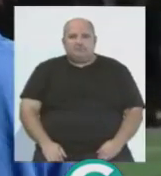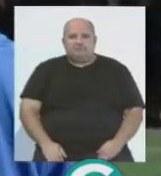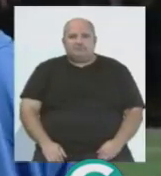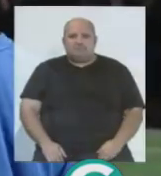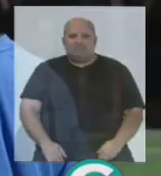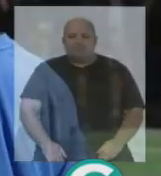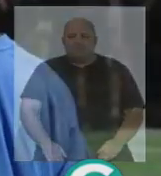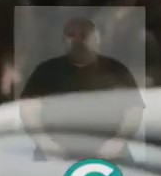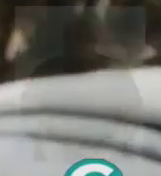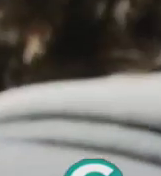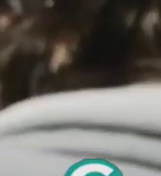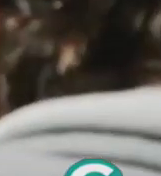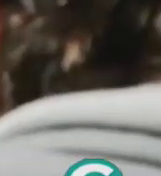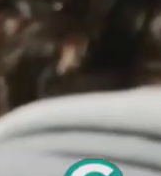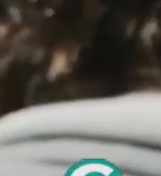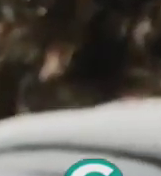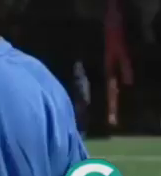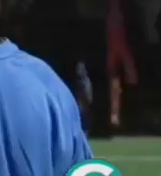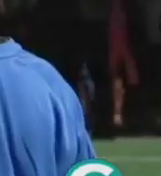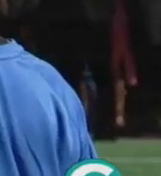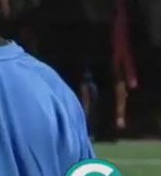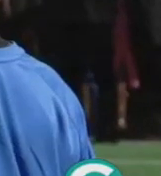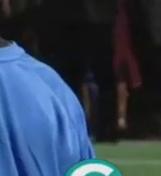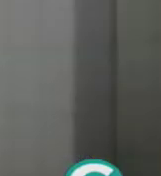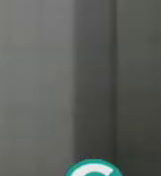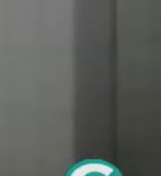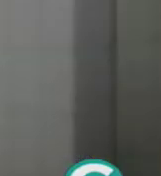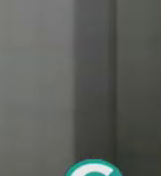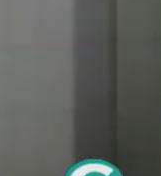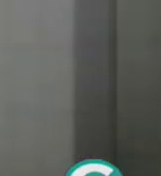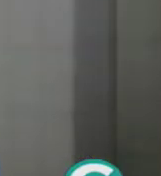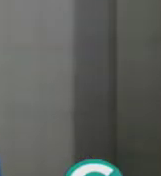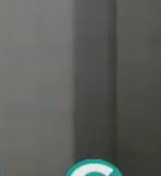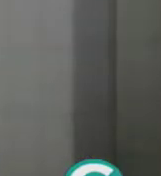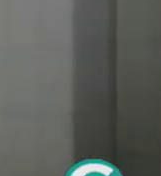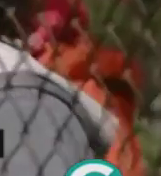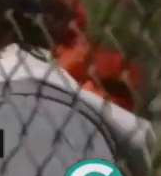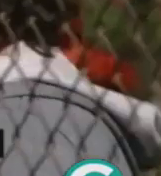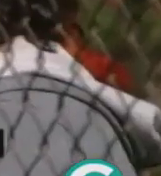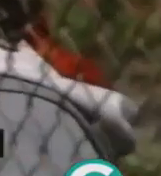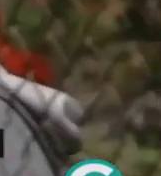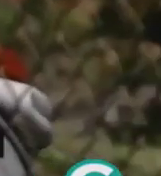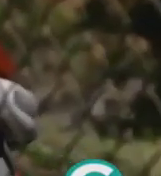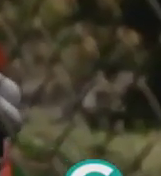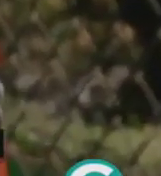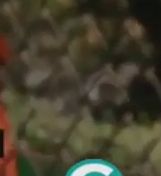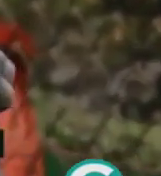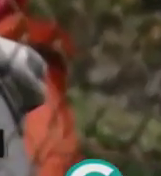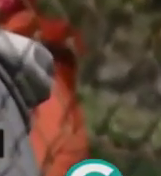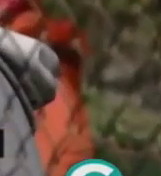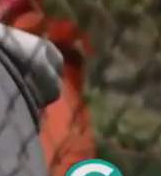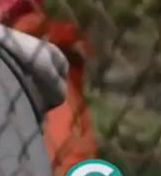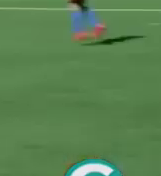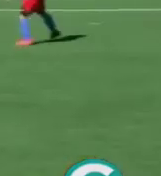Sobre todo, tú hazme caso a mí, ¿eh? Vamos a aprovechar las bandas, las dos bandas. Mi papá sabe mucho de fútbol. ¡Venga, chavales! ¡Vamos a